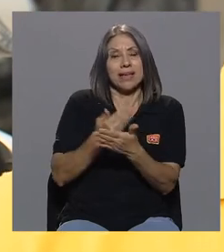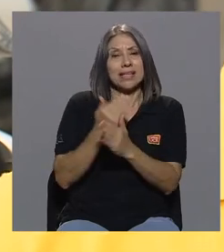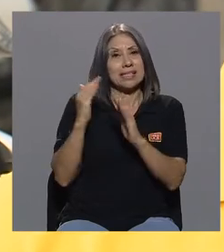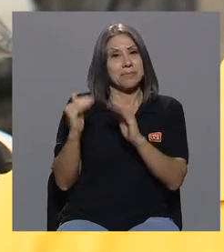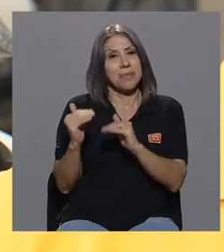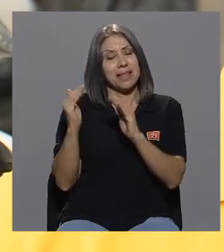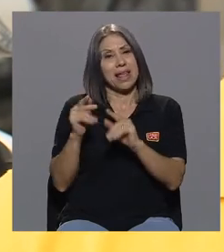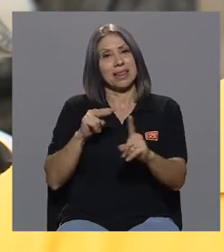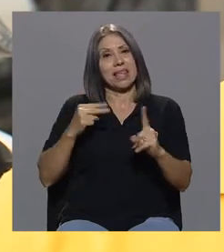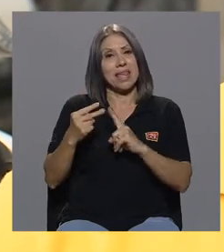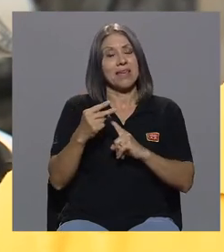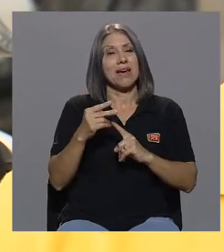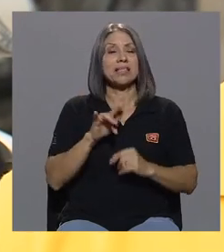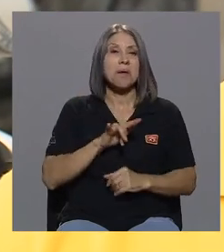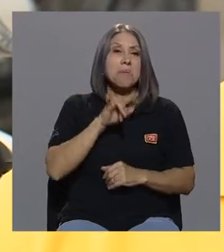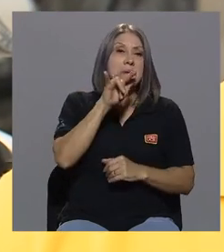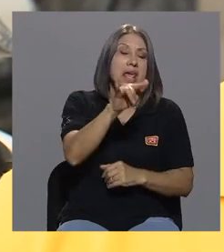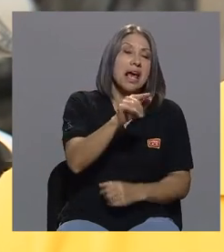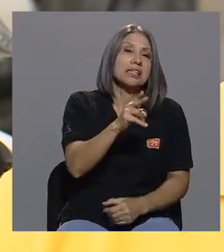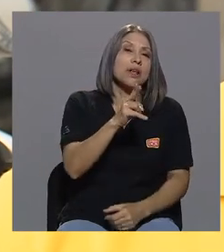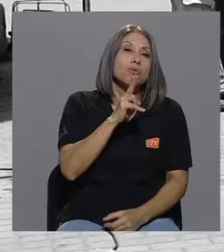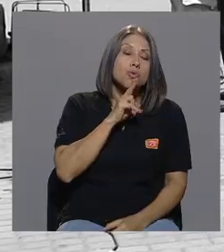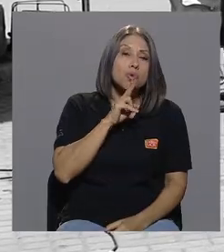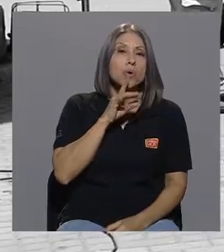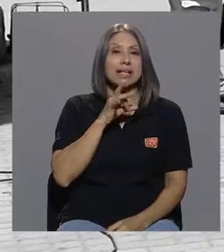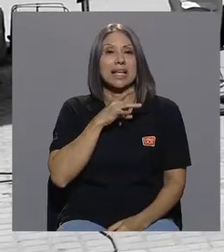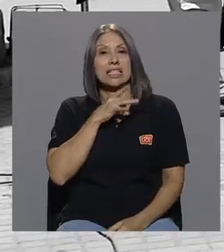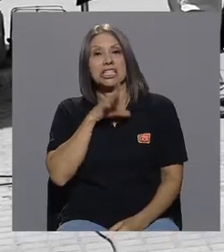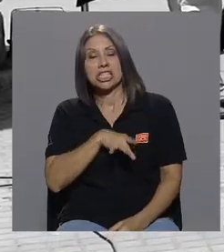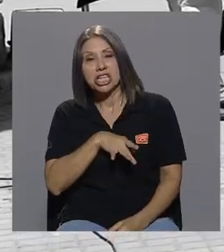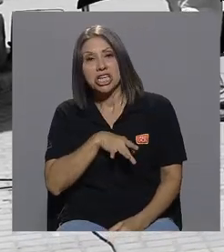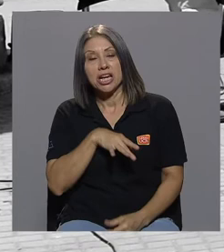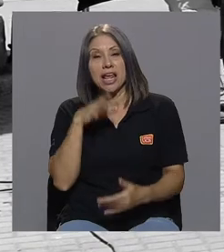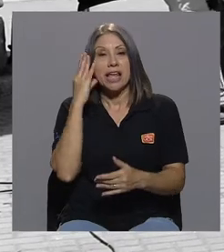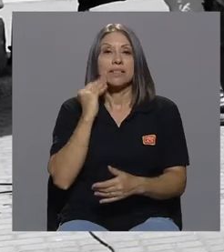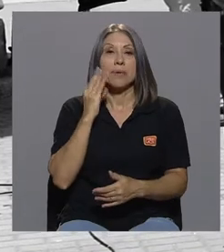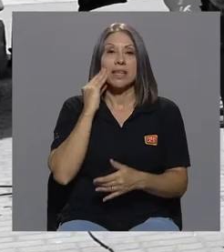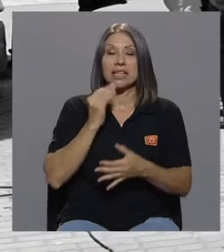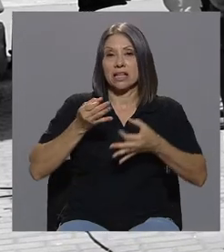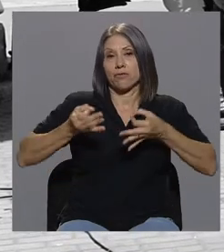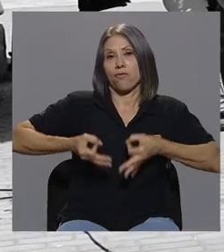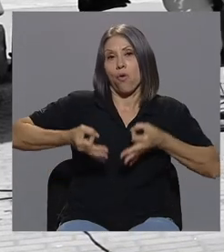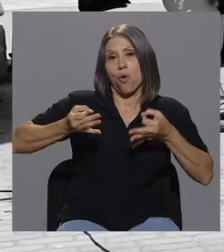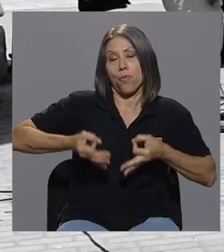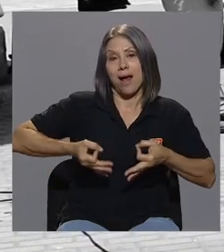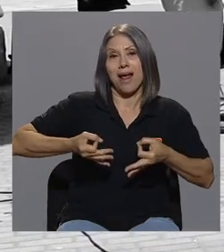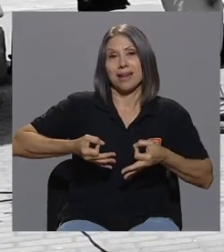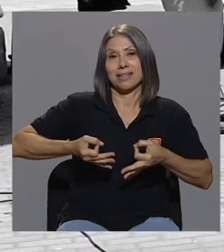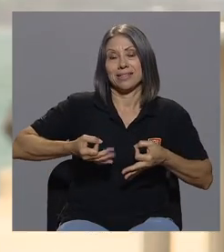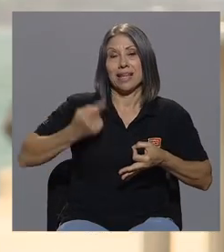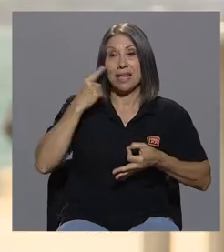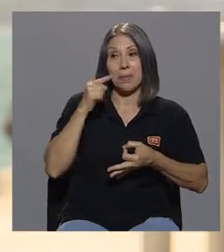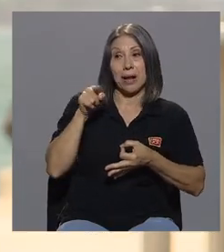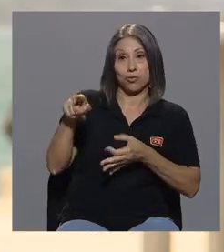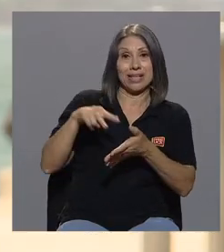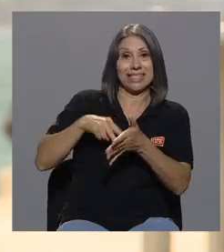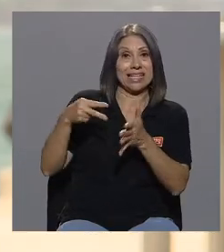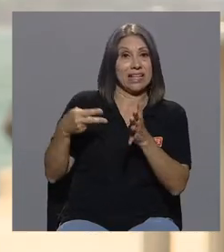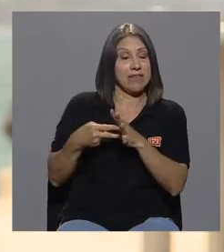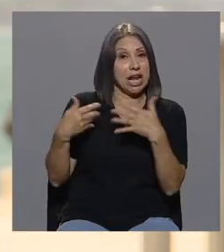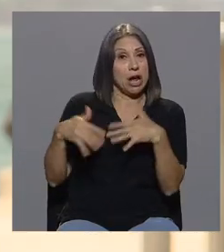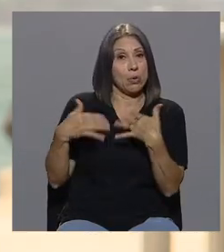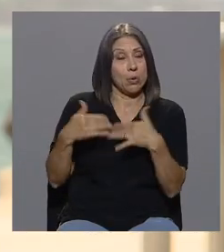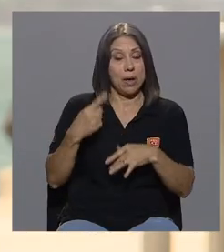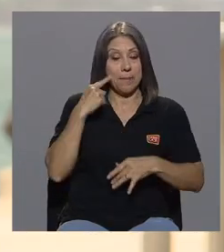Honduras Chile experiencias formales en lo que significaría para usted algo que para mí es muy valioso y es casi que su